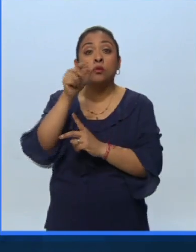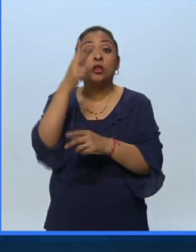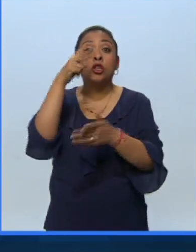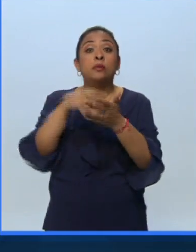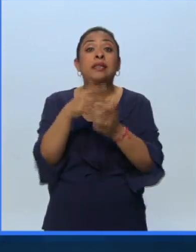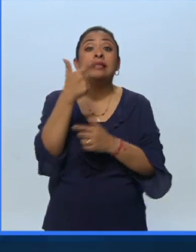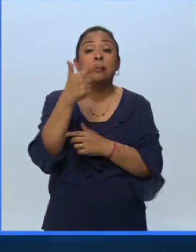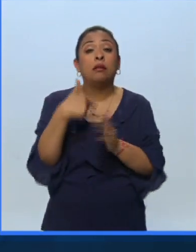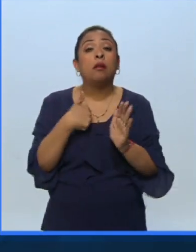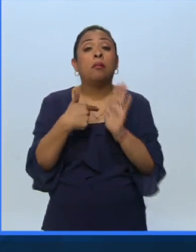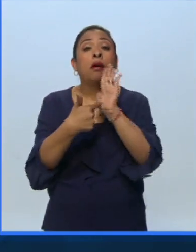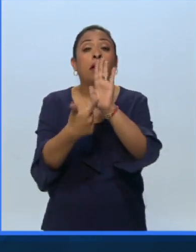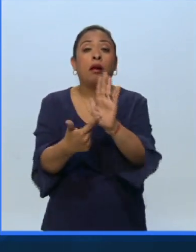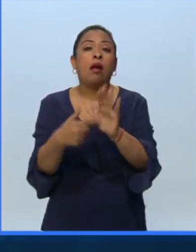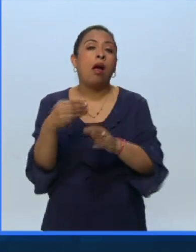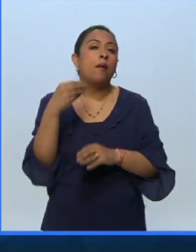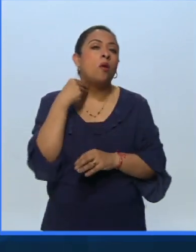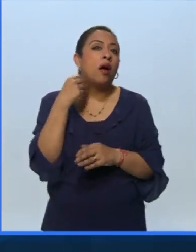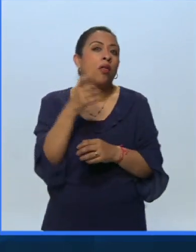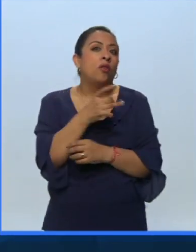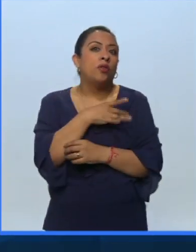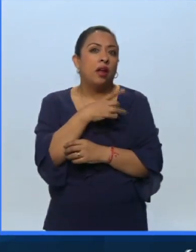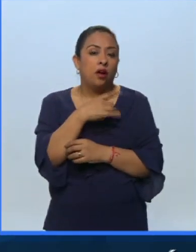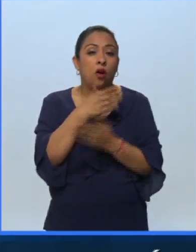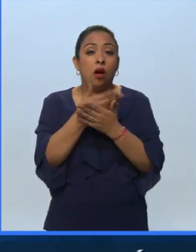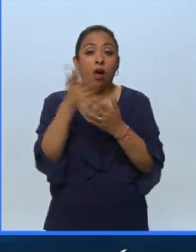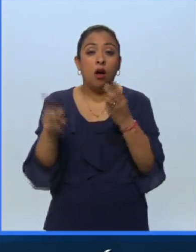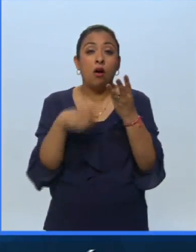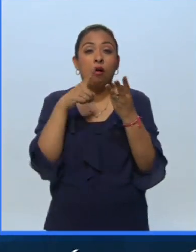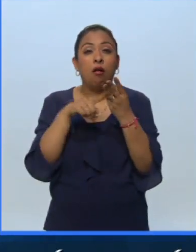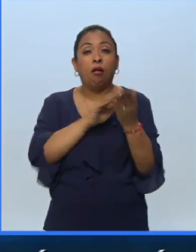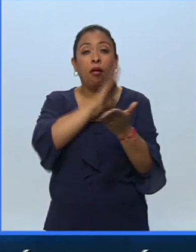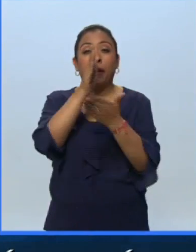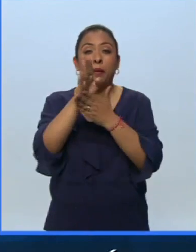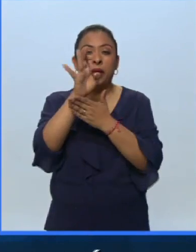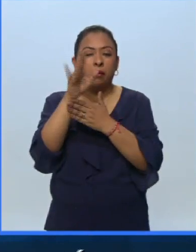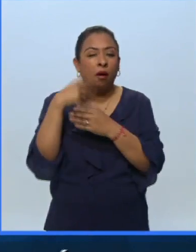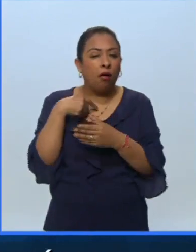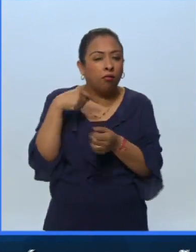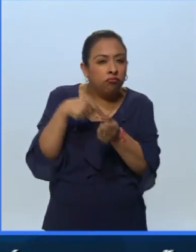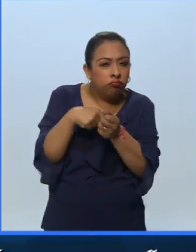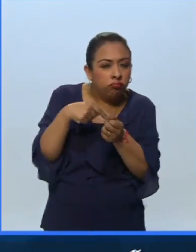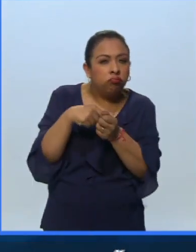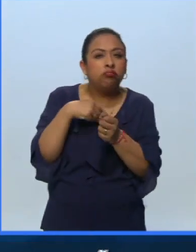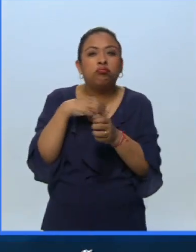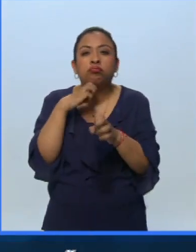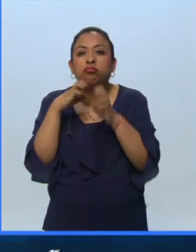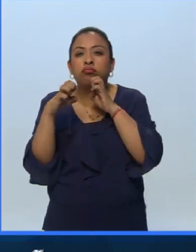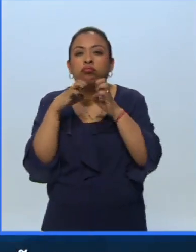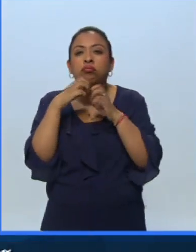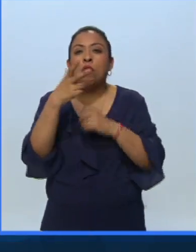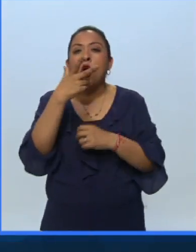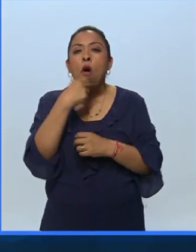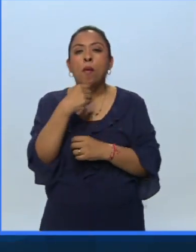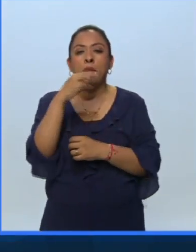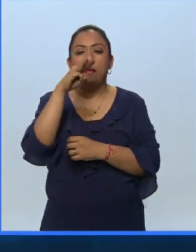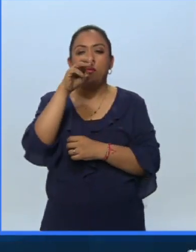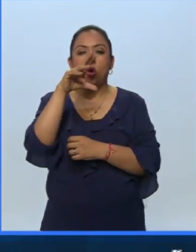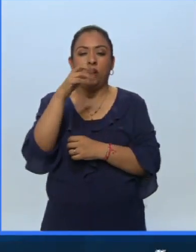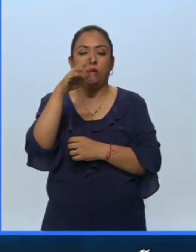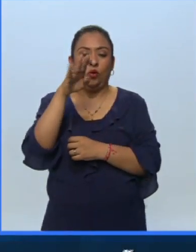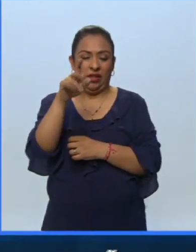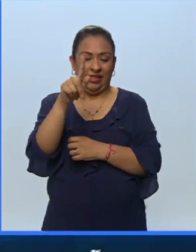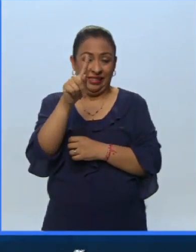2007 al presentarnos al abogado del terror y ahora viajó a Birmania clandestinamente para entrevistar al monje budista Ashim